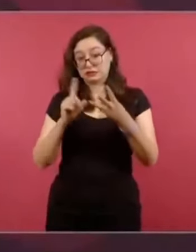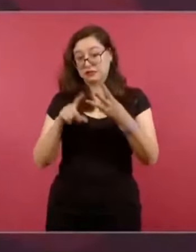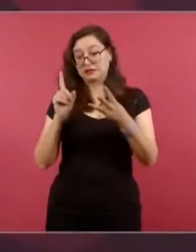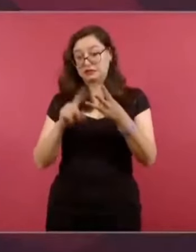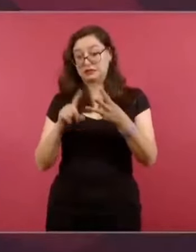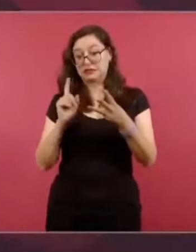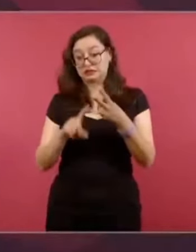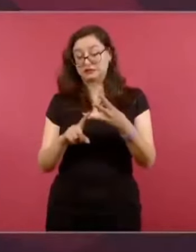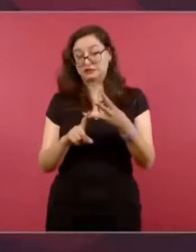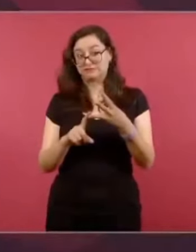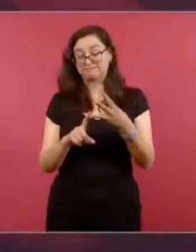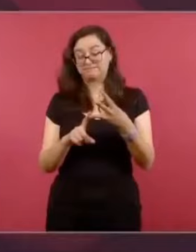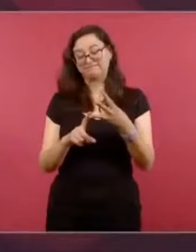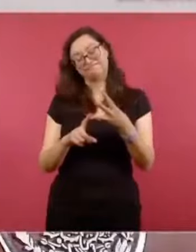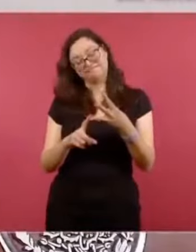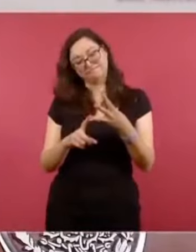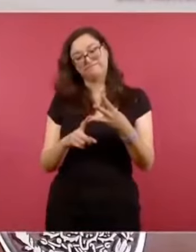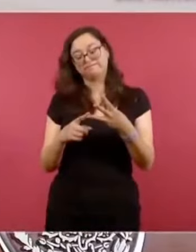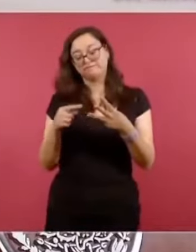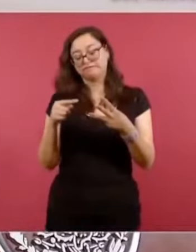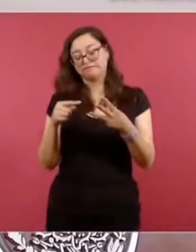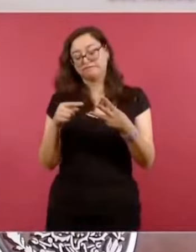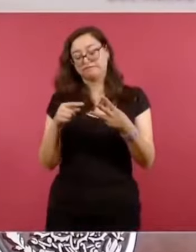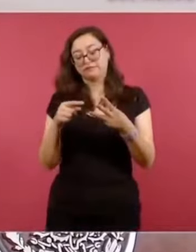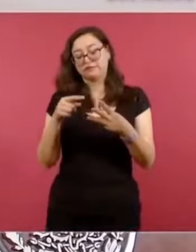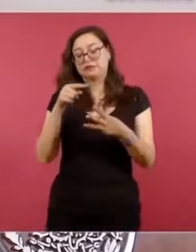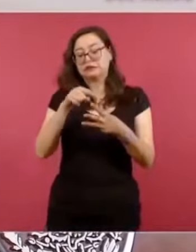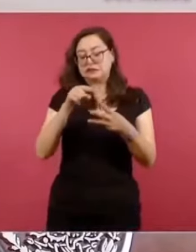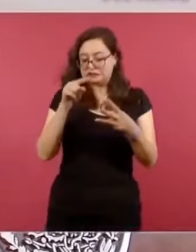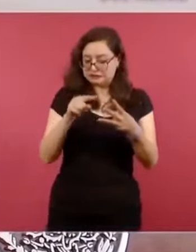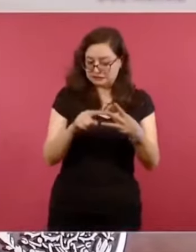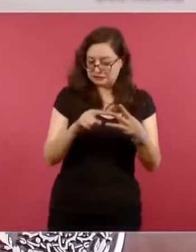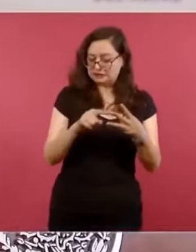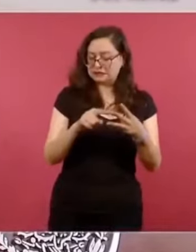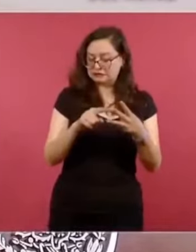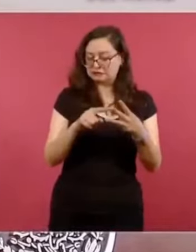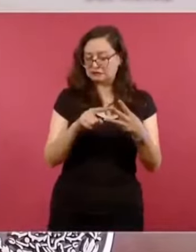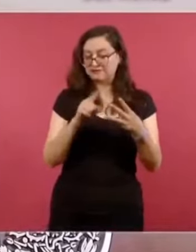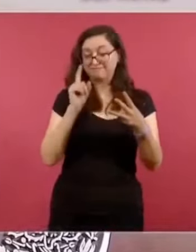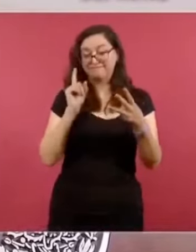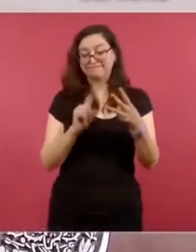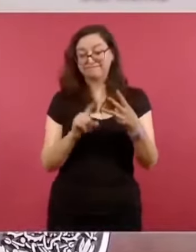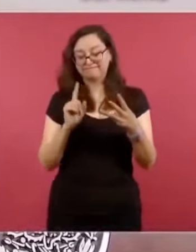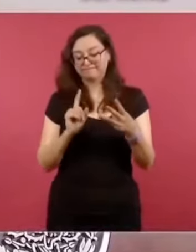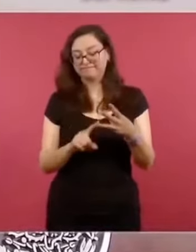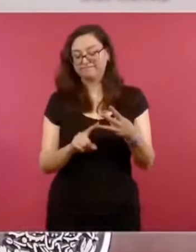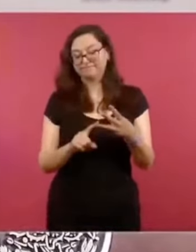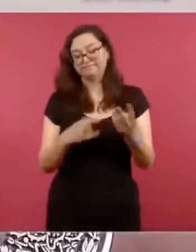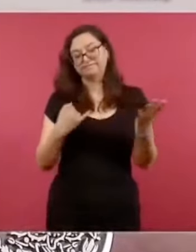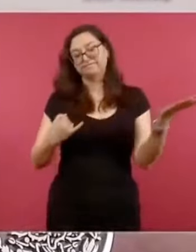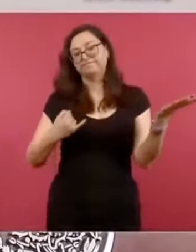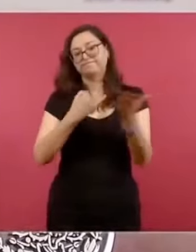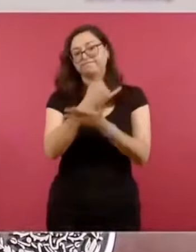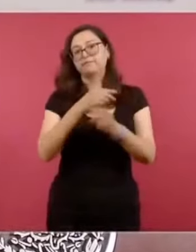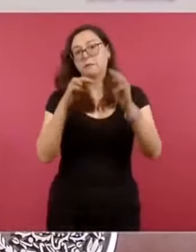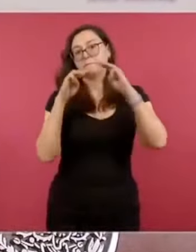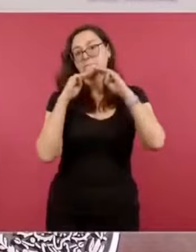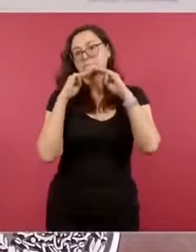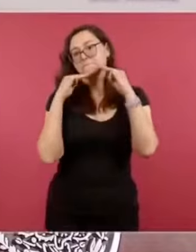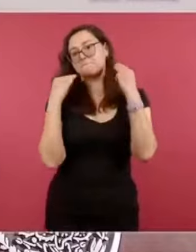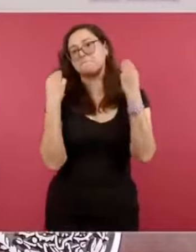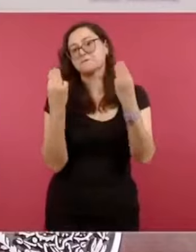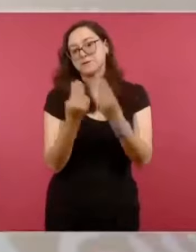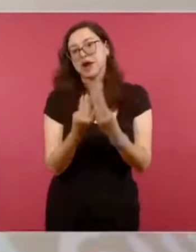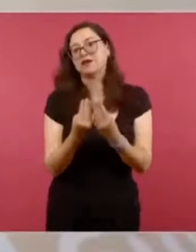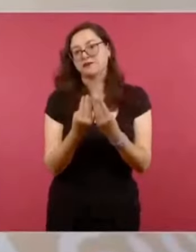Afortunadamente fueron los menos, pero sí, eso produjo la